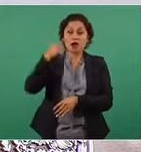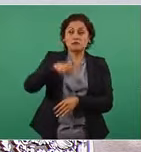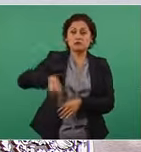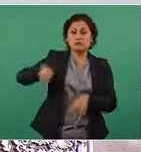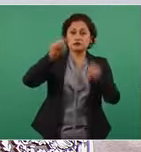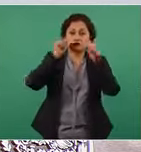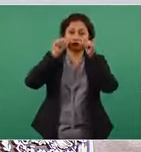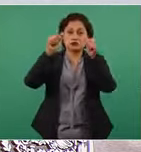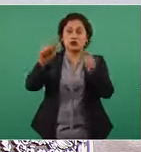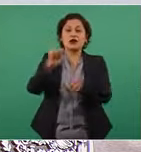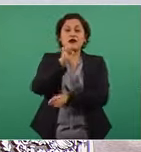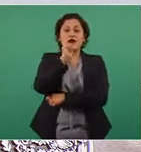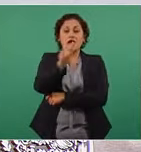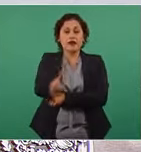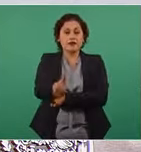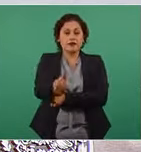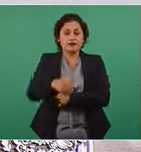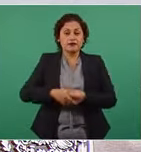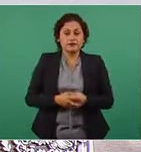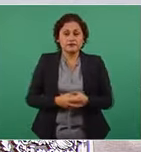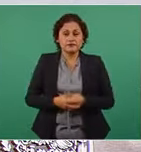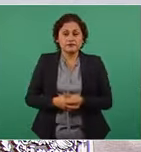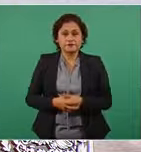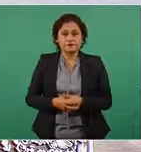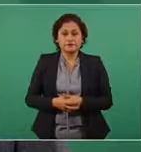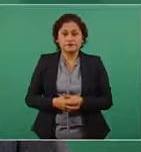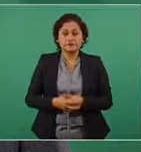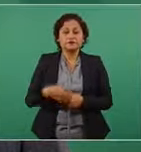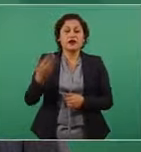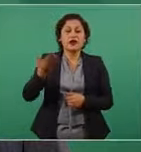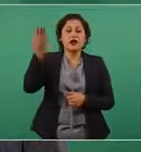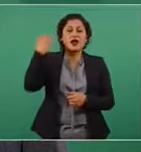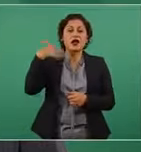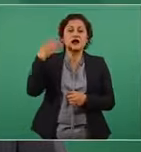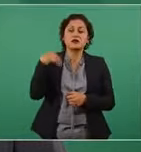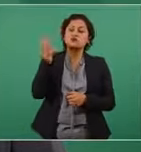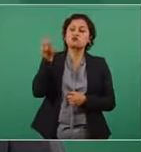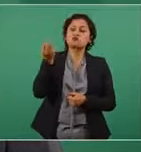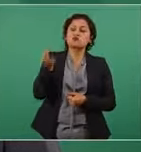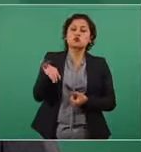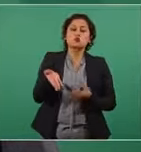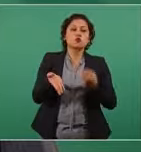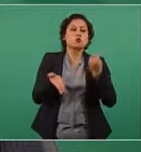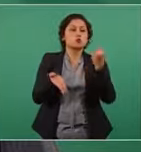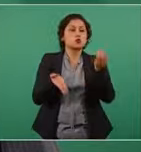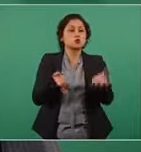al pueblo se le entregaban migajas y eso